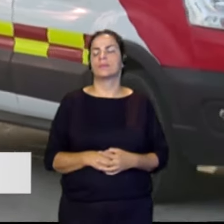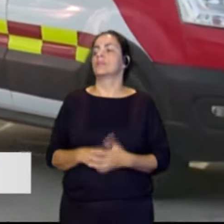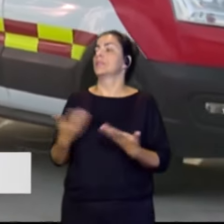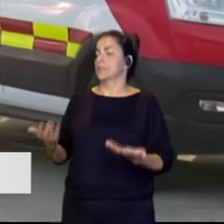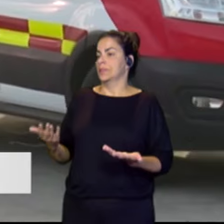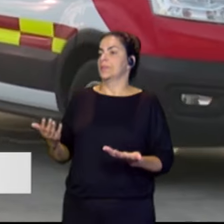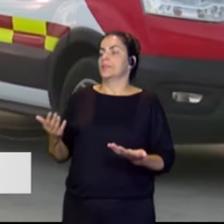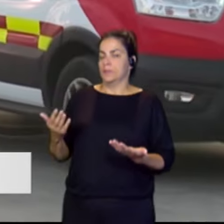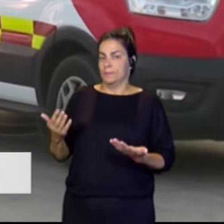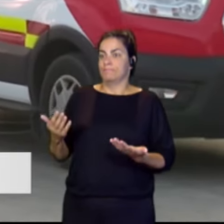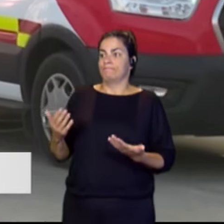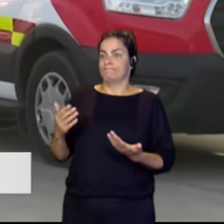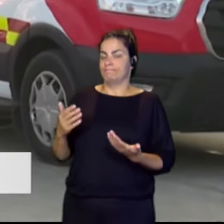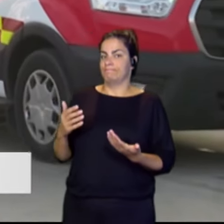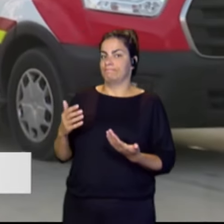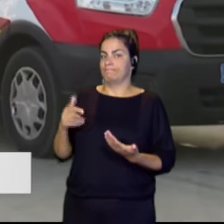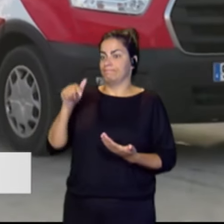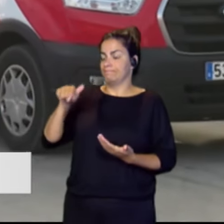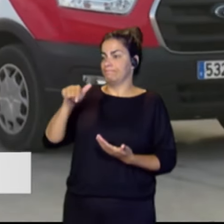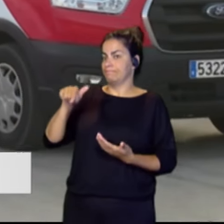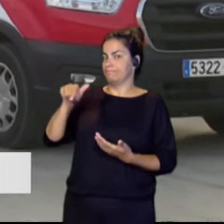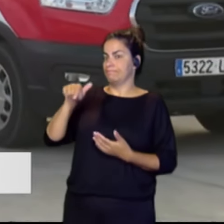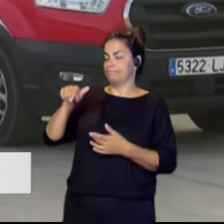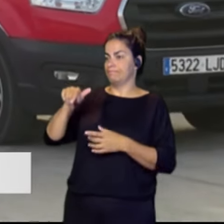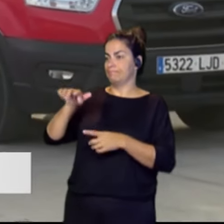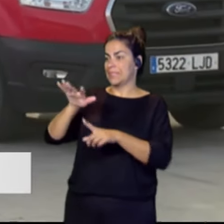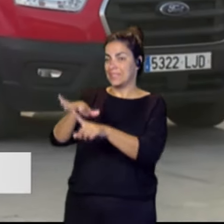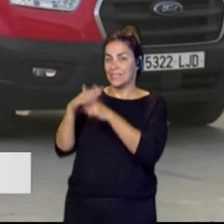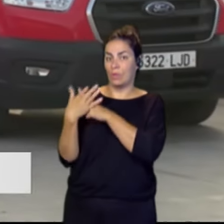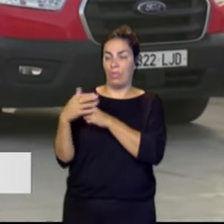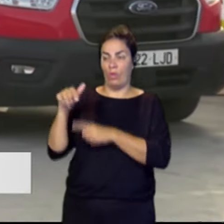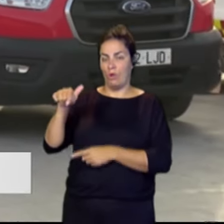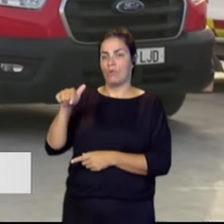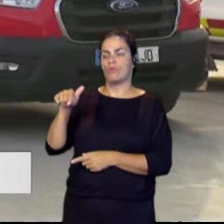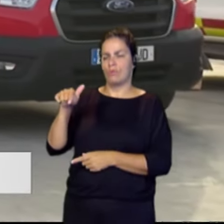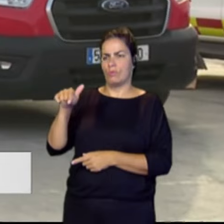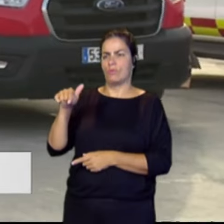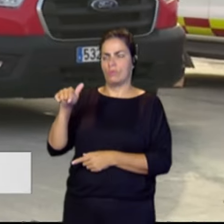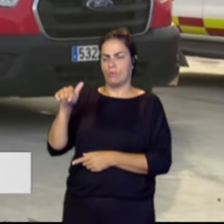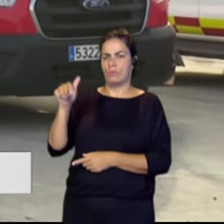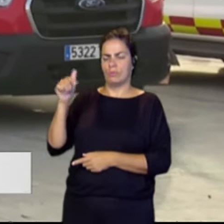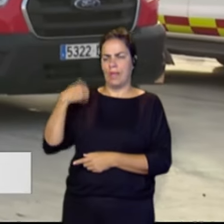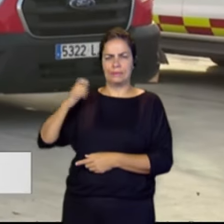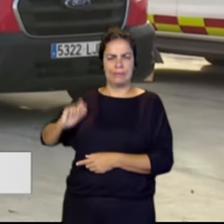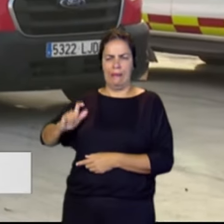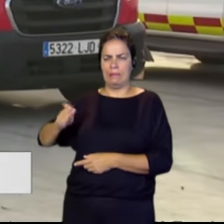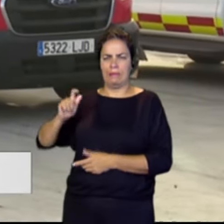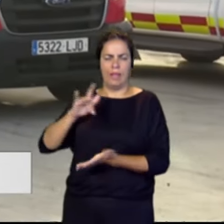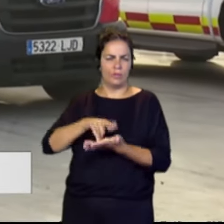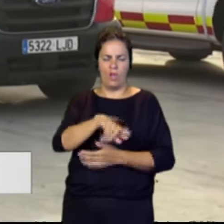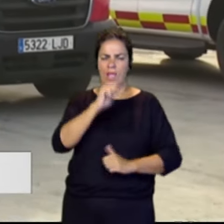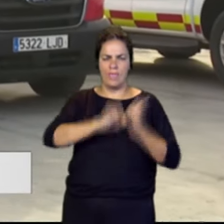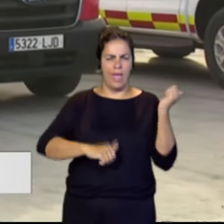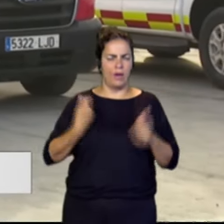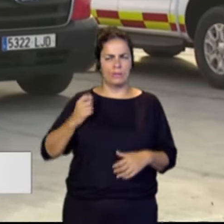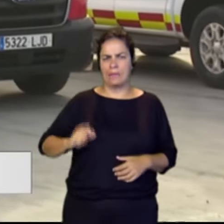Antonio, esta situación se está dando en muchos casos en las islas, sobre todo en la isla del Hierro. Hemos